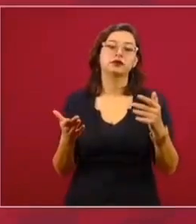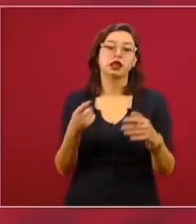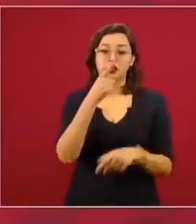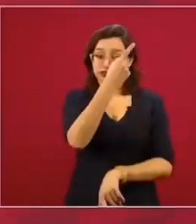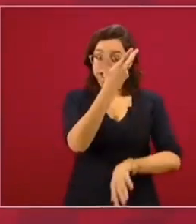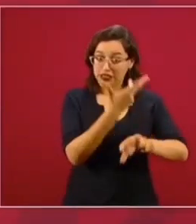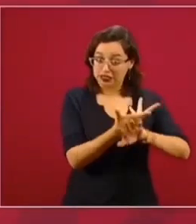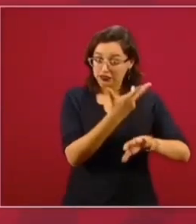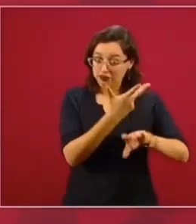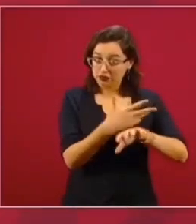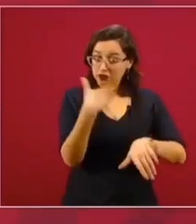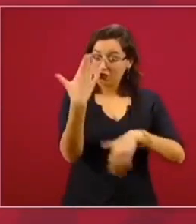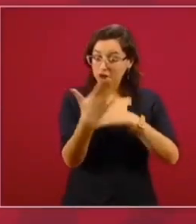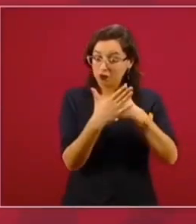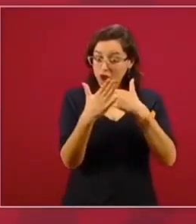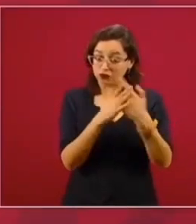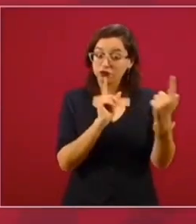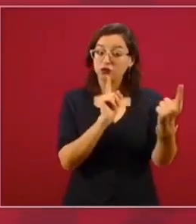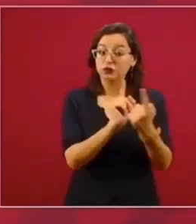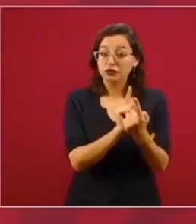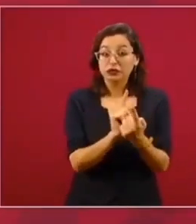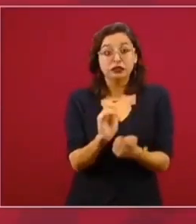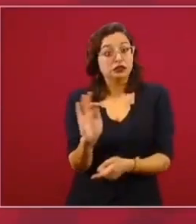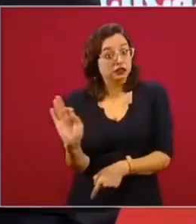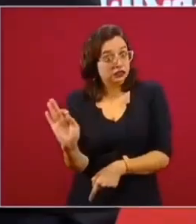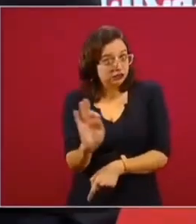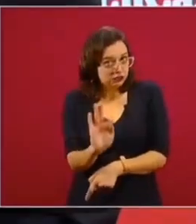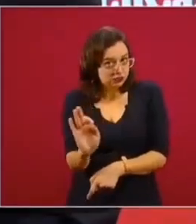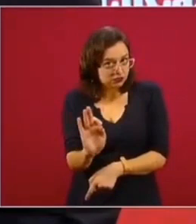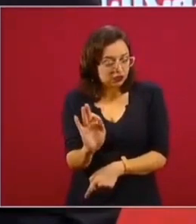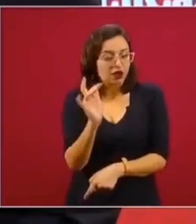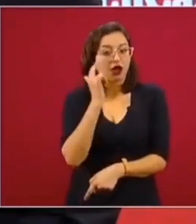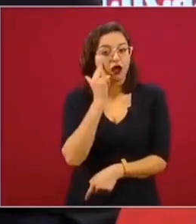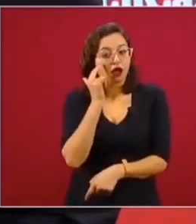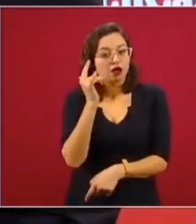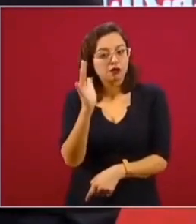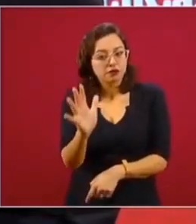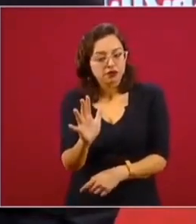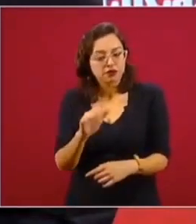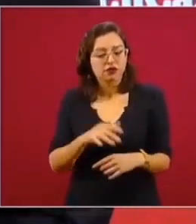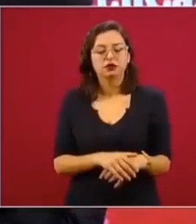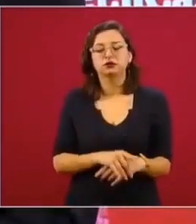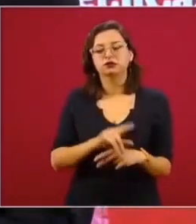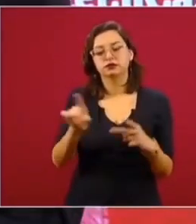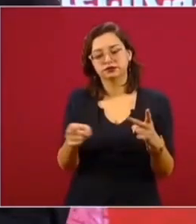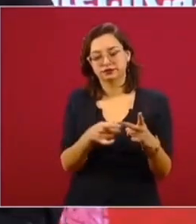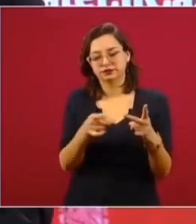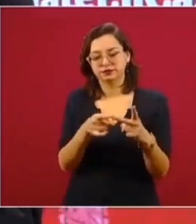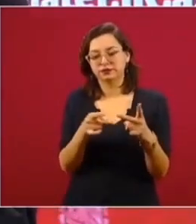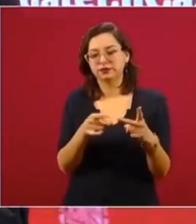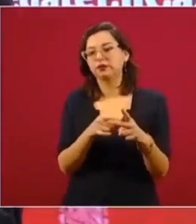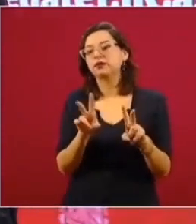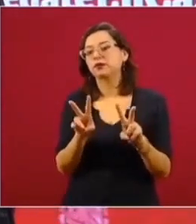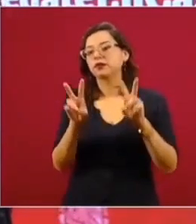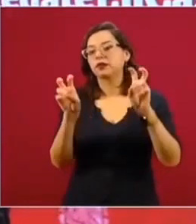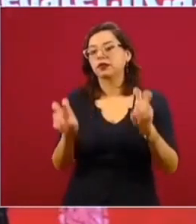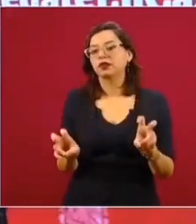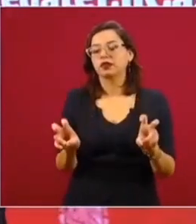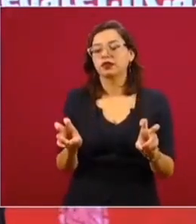encuentro posible con el presidente Trump, es el inicio,